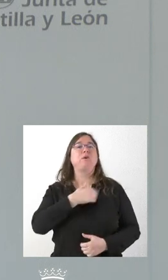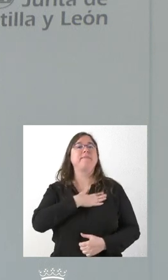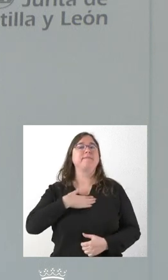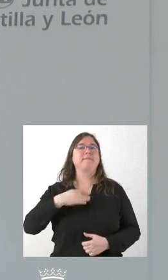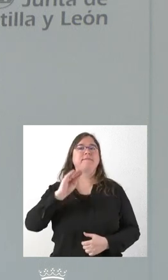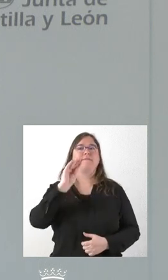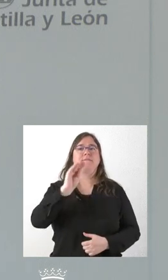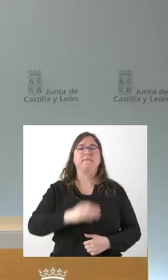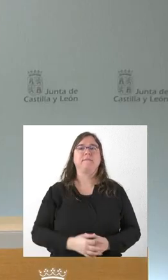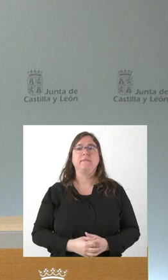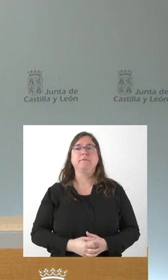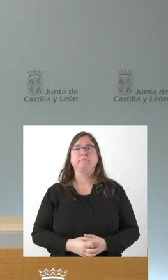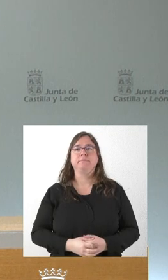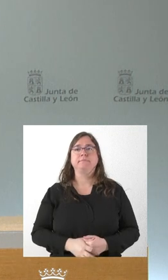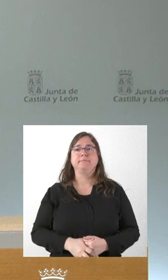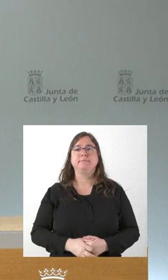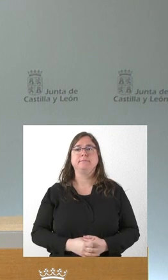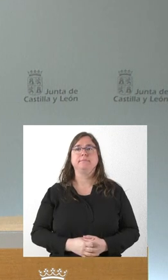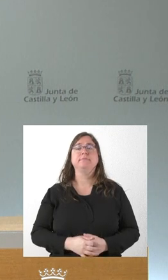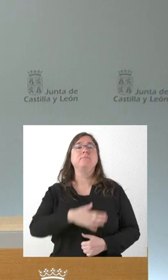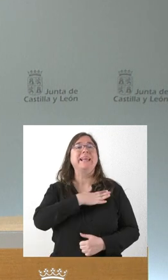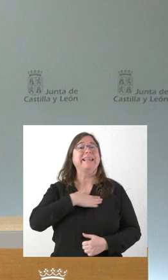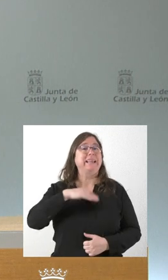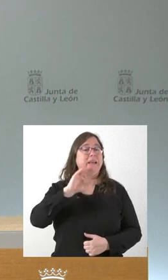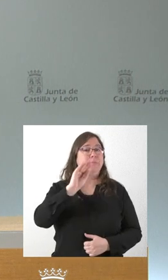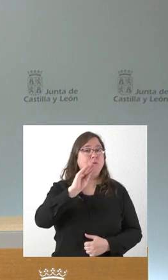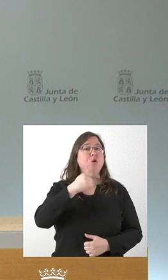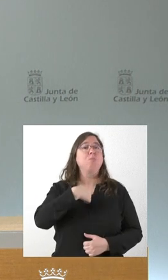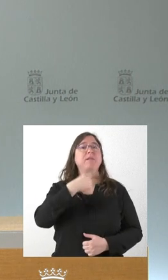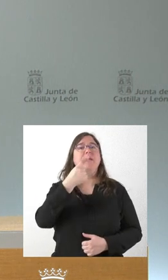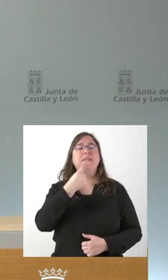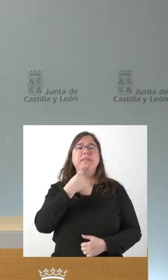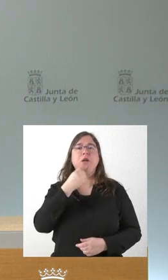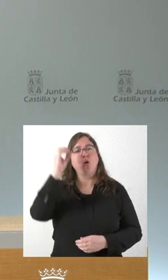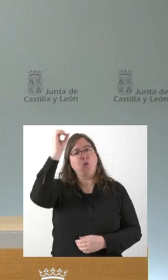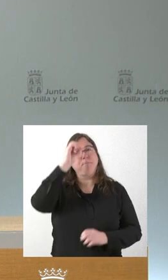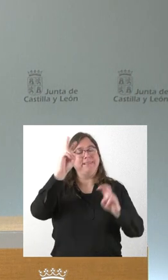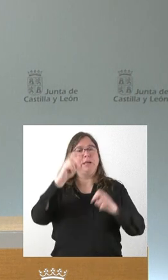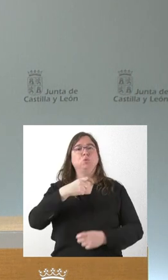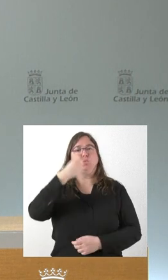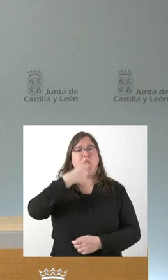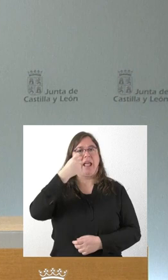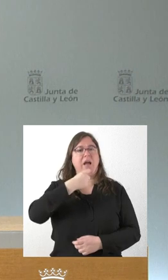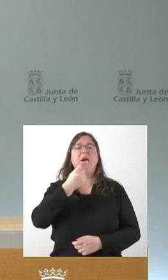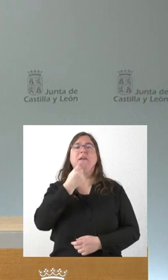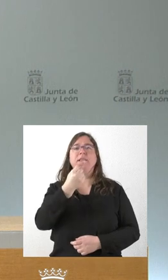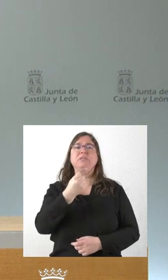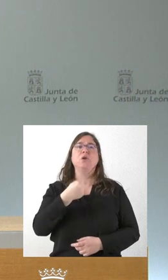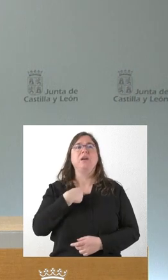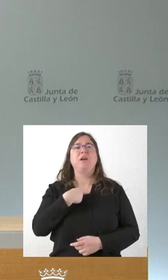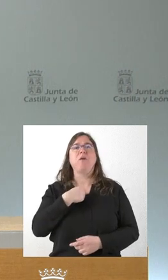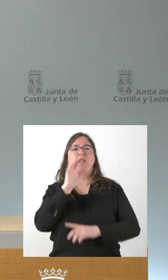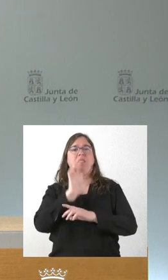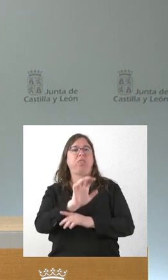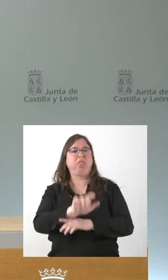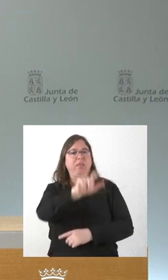si me puede valorar las palabras de Luis Tudanca, también sobre este tema, que dice que se está tomando el pelo a la gente de